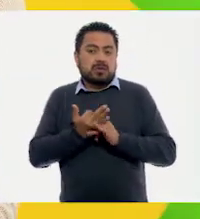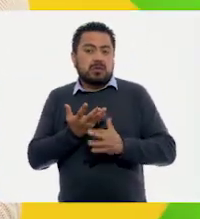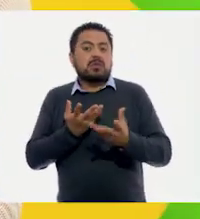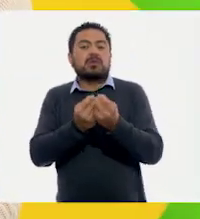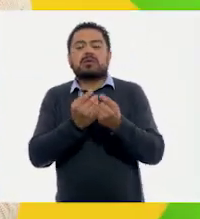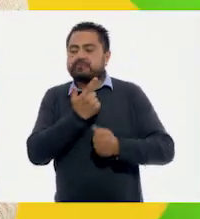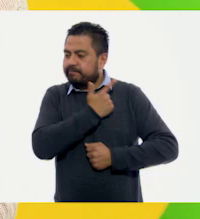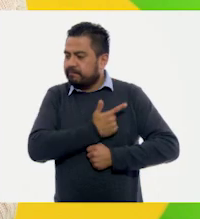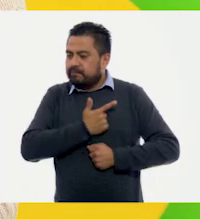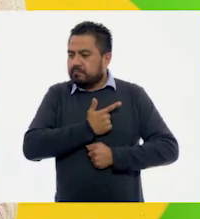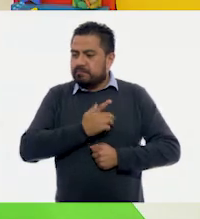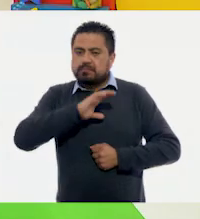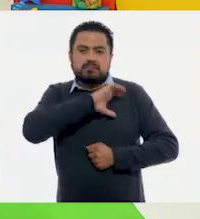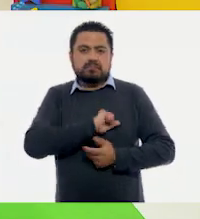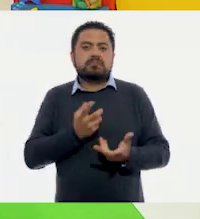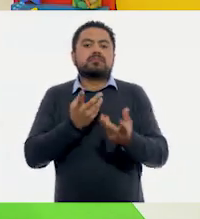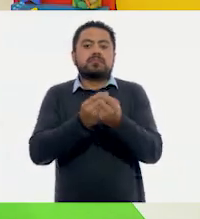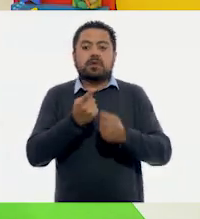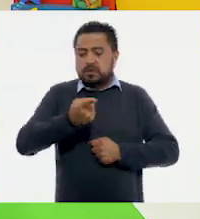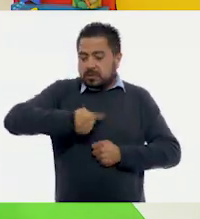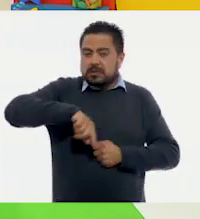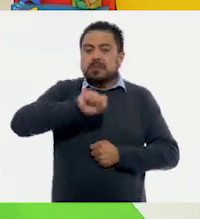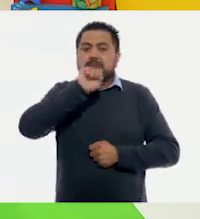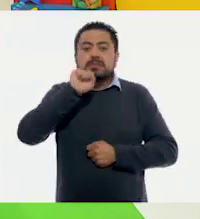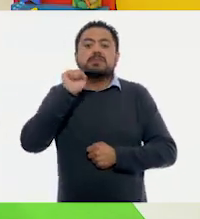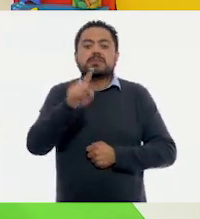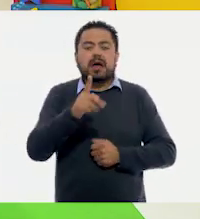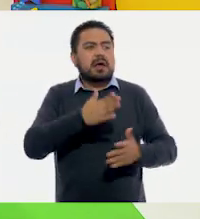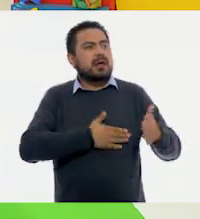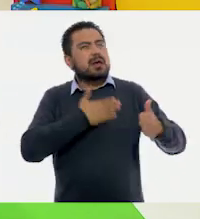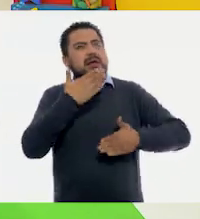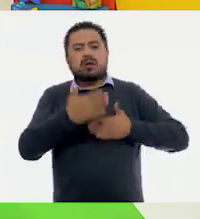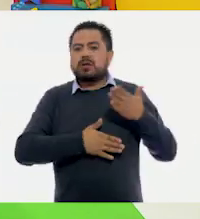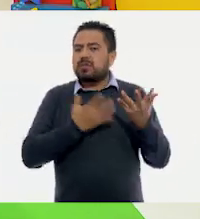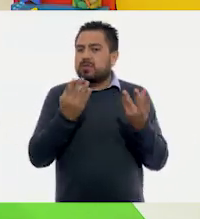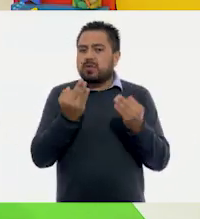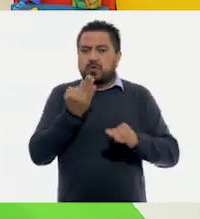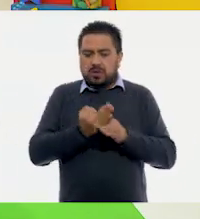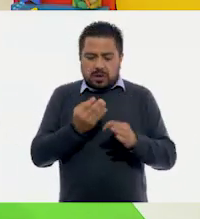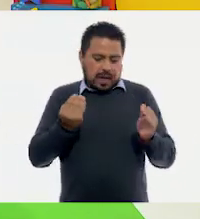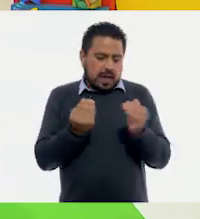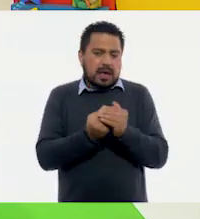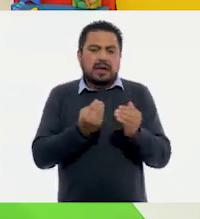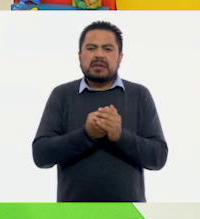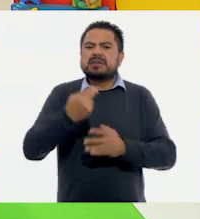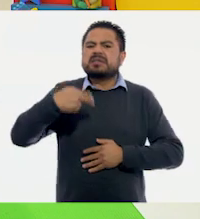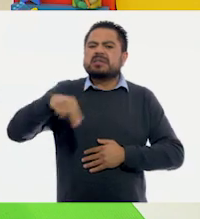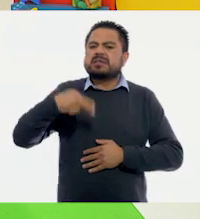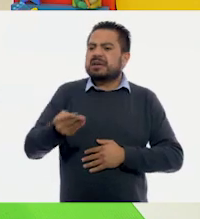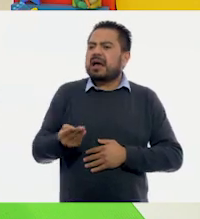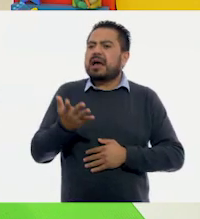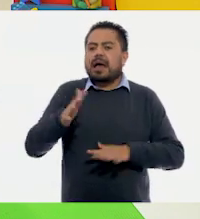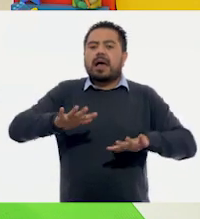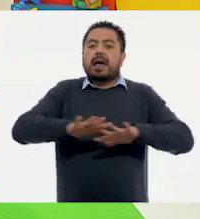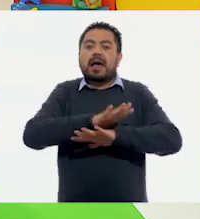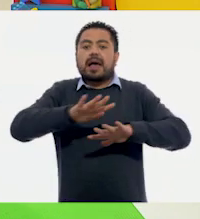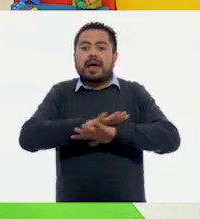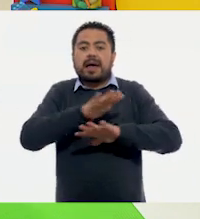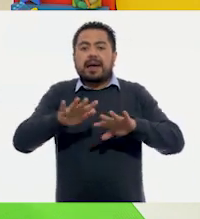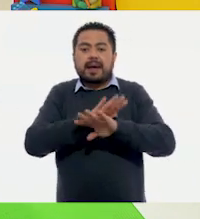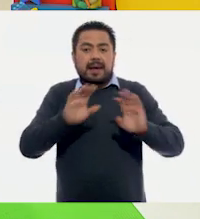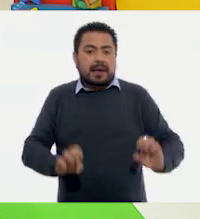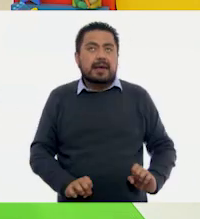ustedes. Me encantó estar aquí. A nosotros también. Disfrutamos mucho esta sesión que se llamó Cambios en los